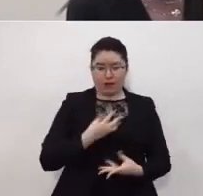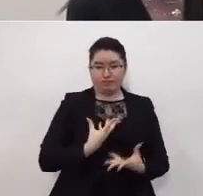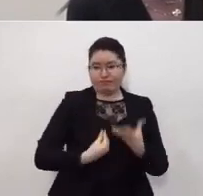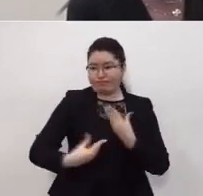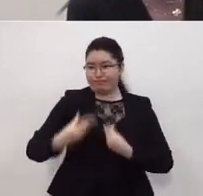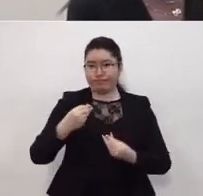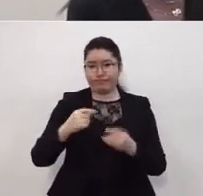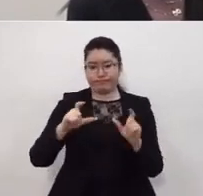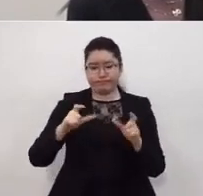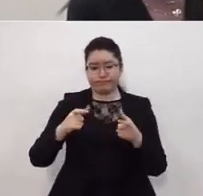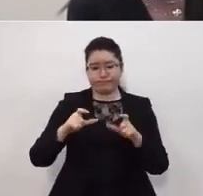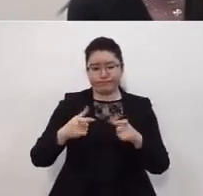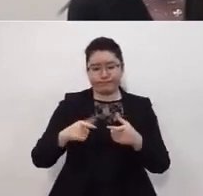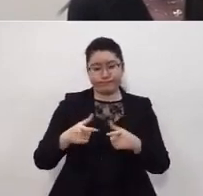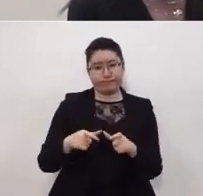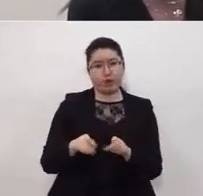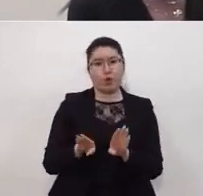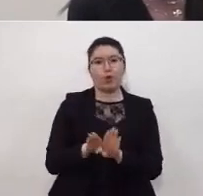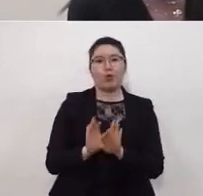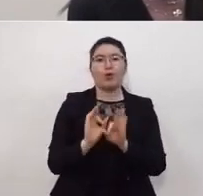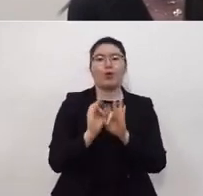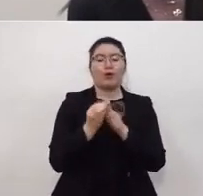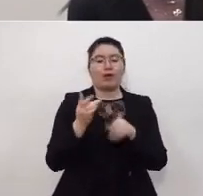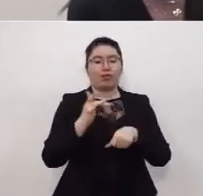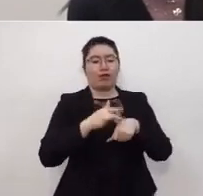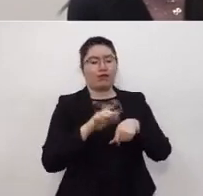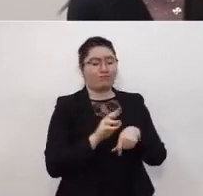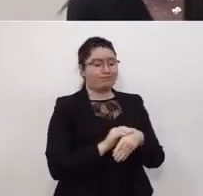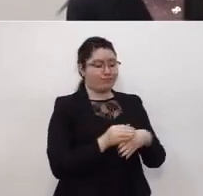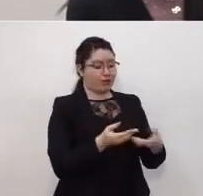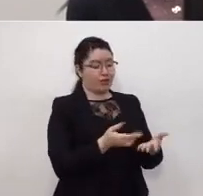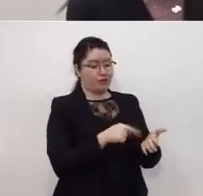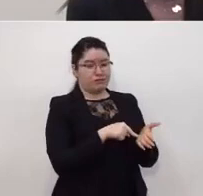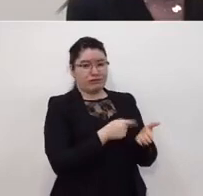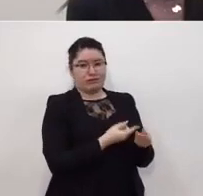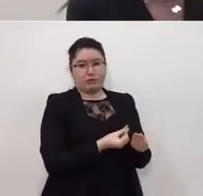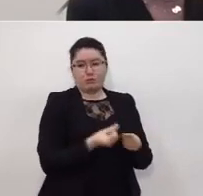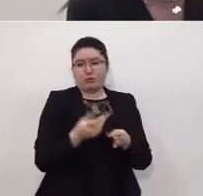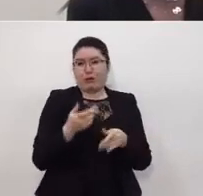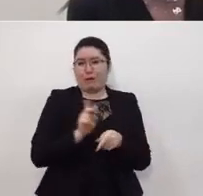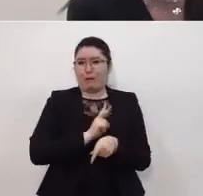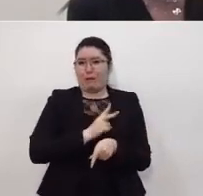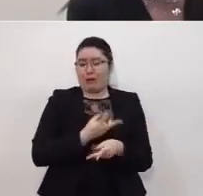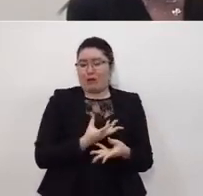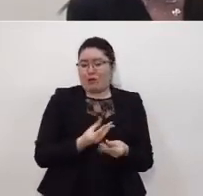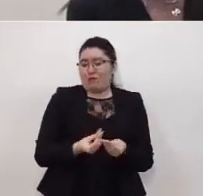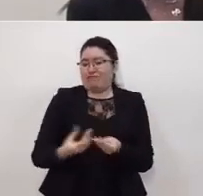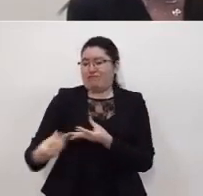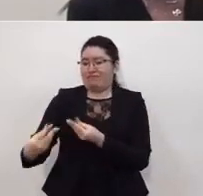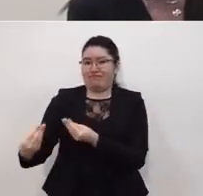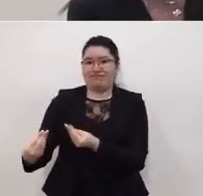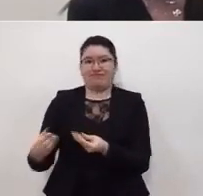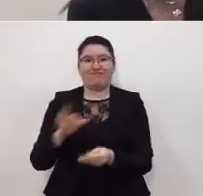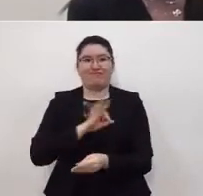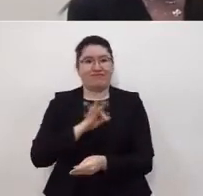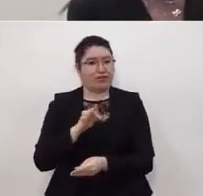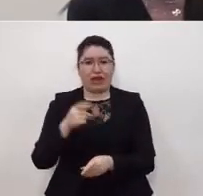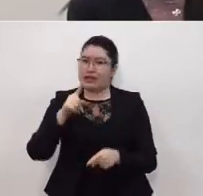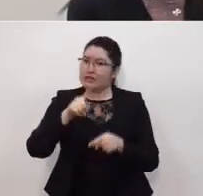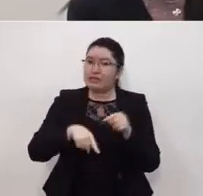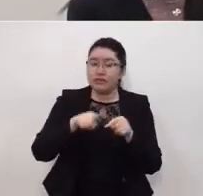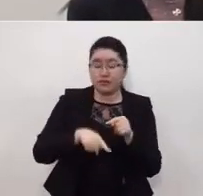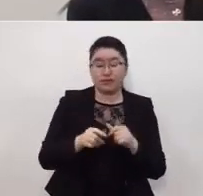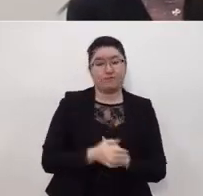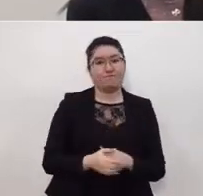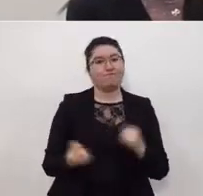contagios por medios físicos en la medida en que las manos pueden transportar también al virus. Y lo último que